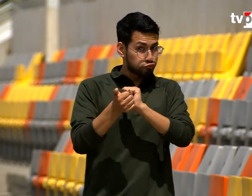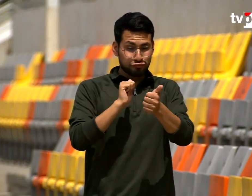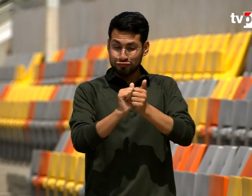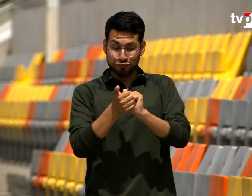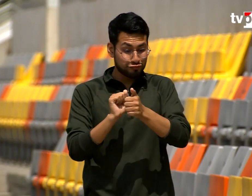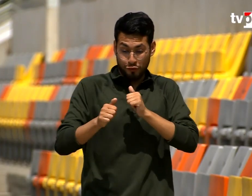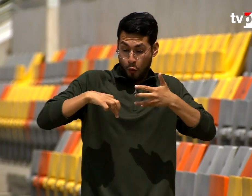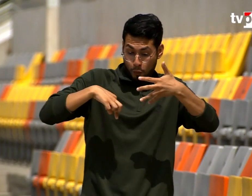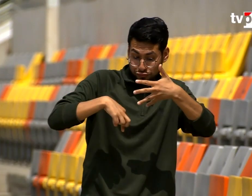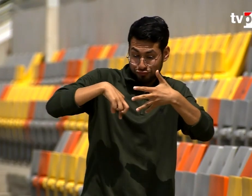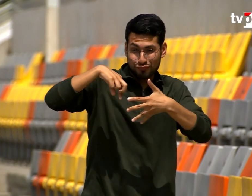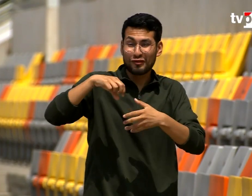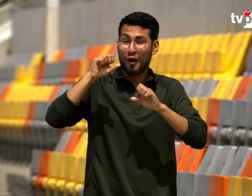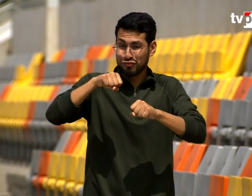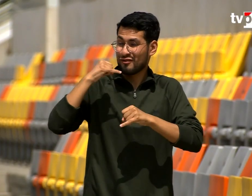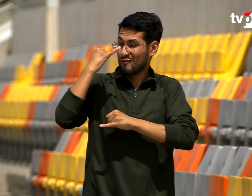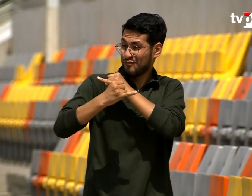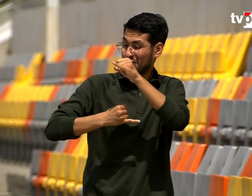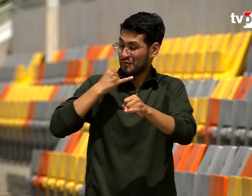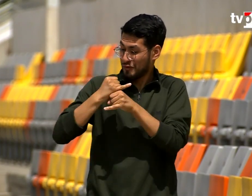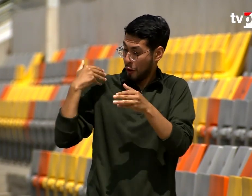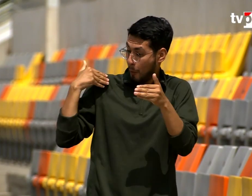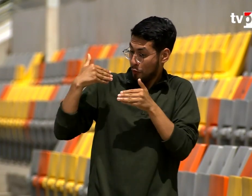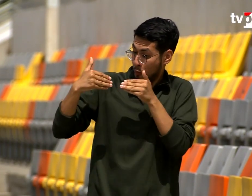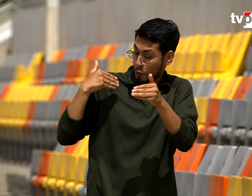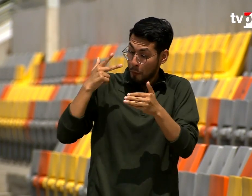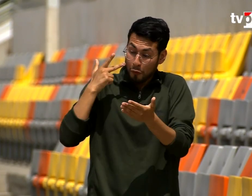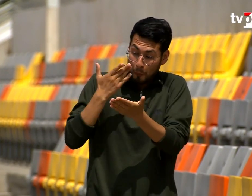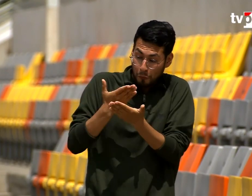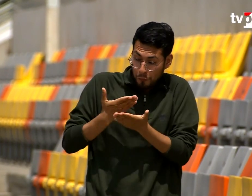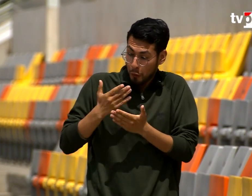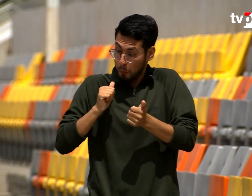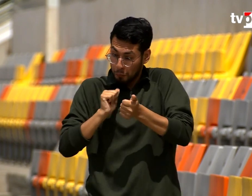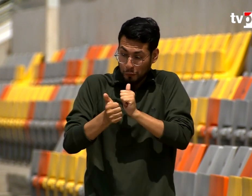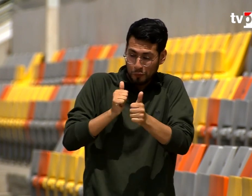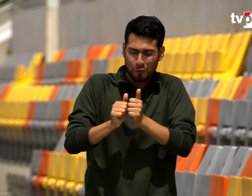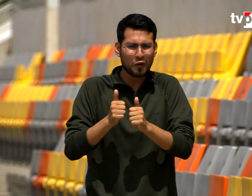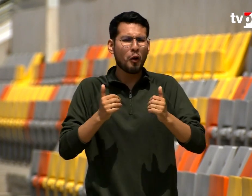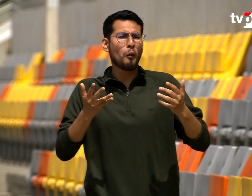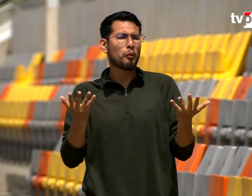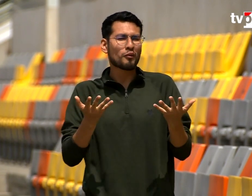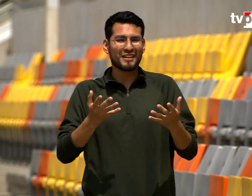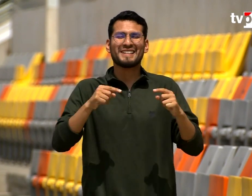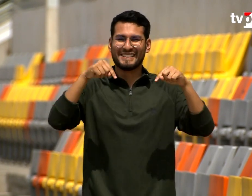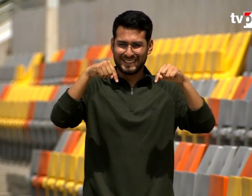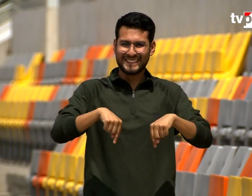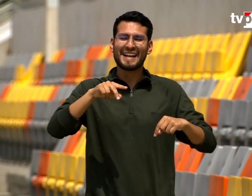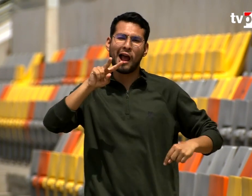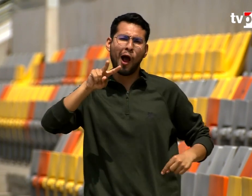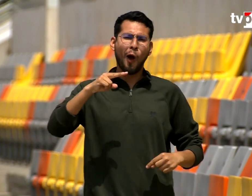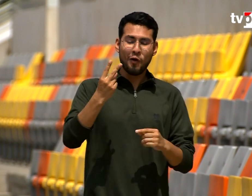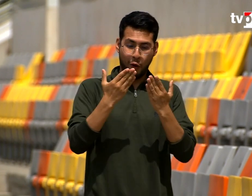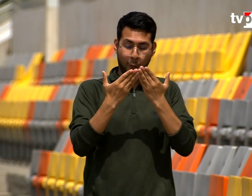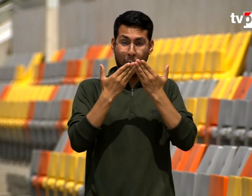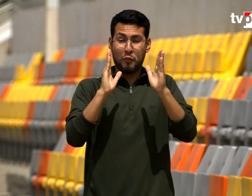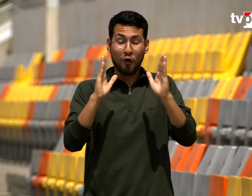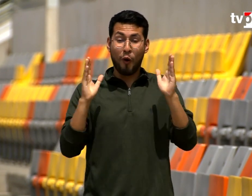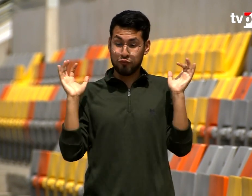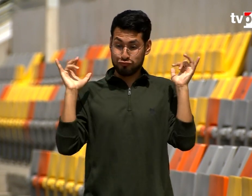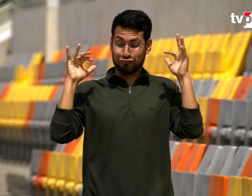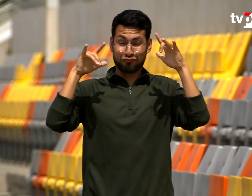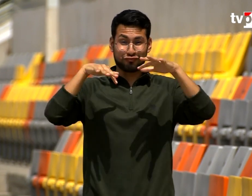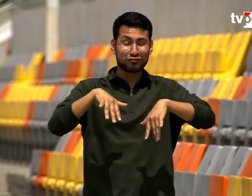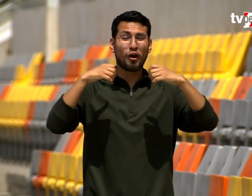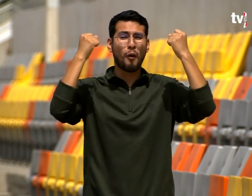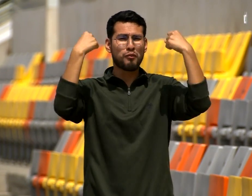Un espacio donde pueden mostrar sus mejores marcas Y medirse frente a sus pares internacionales Es así